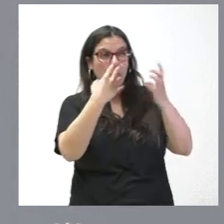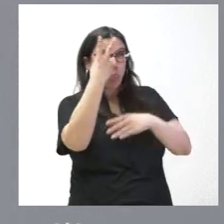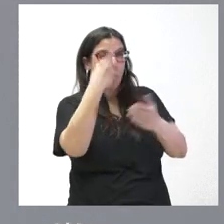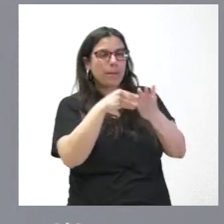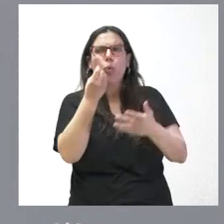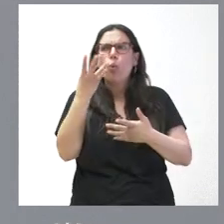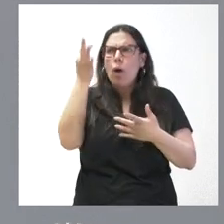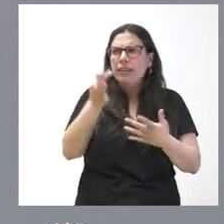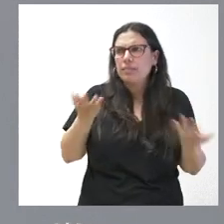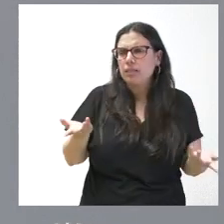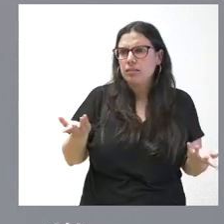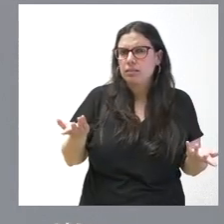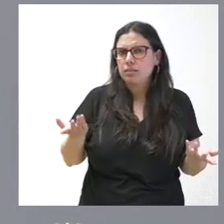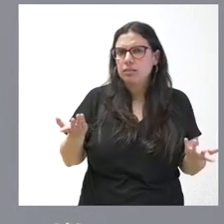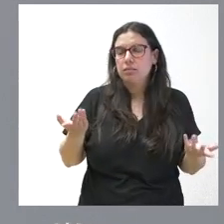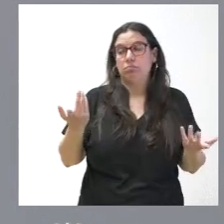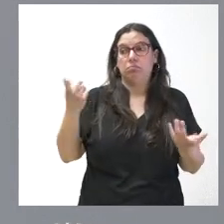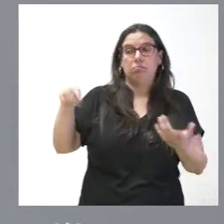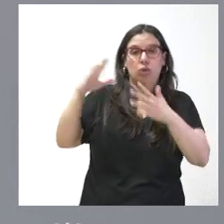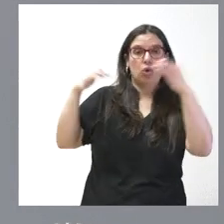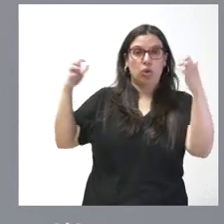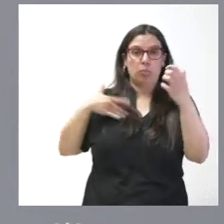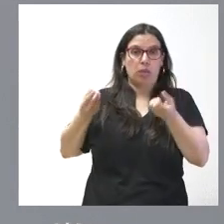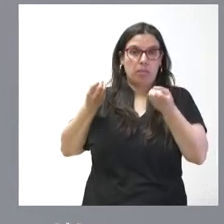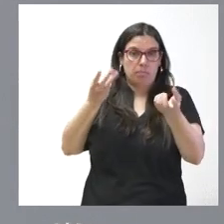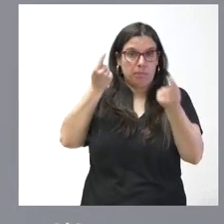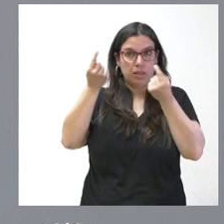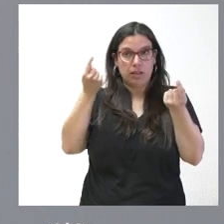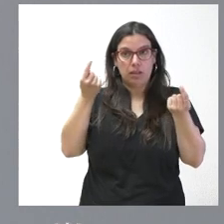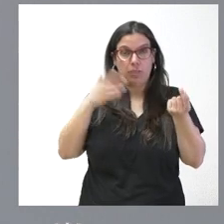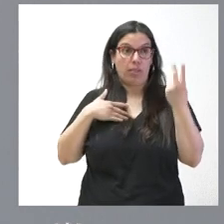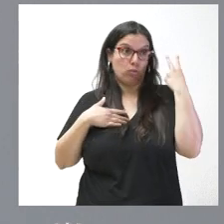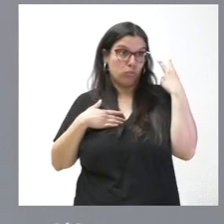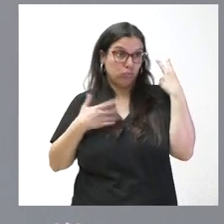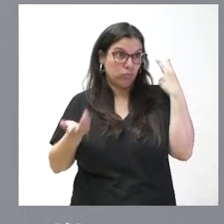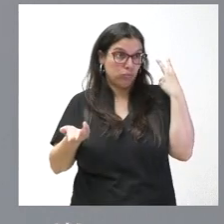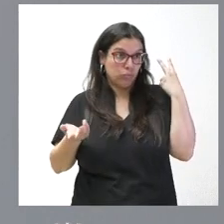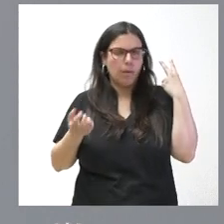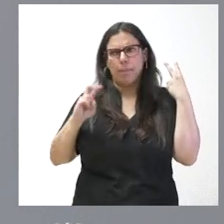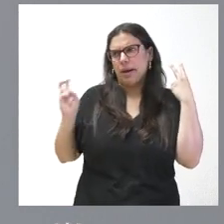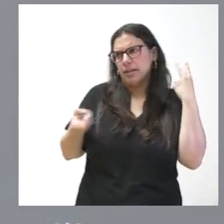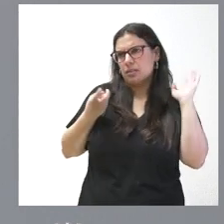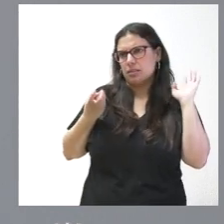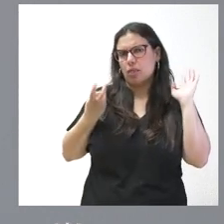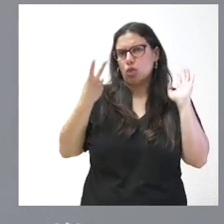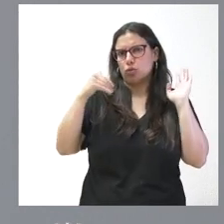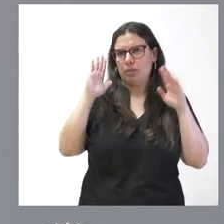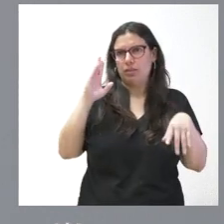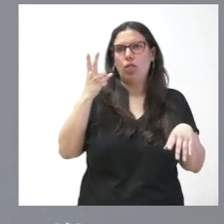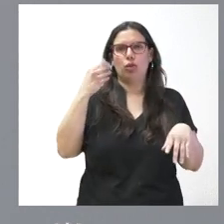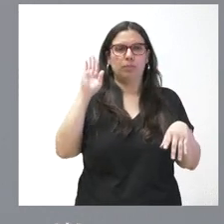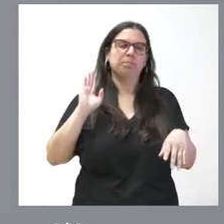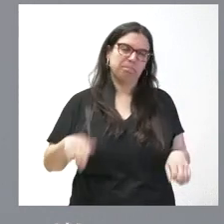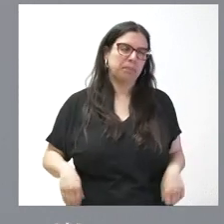Pues en el ámbito del Parlamento le pueden dar esa información con más detalle y en el ámbito de la comisión parlamentaria hay varias más de dos sí más de dos sí